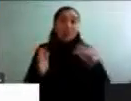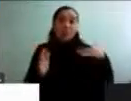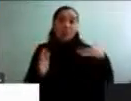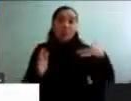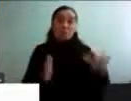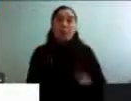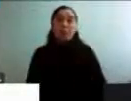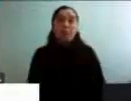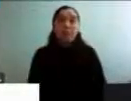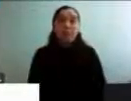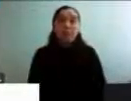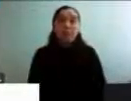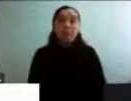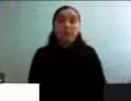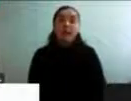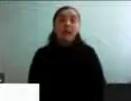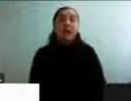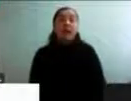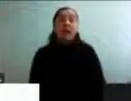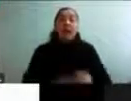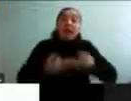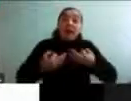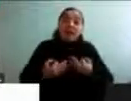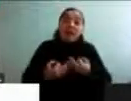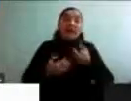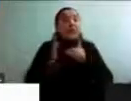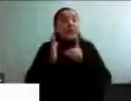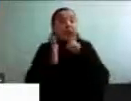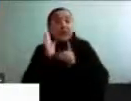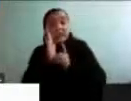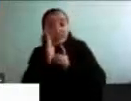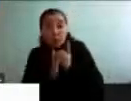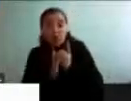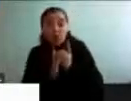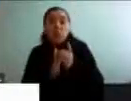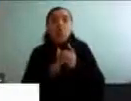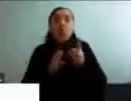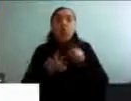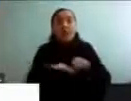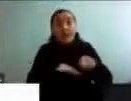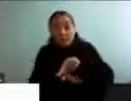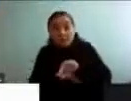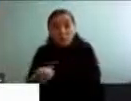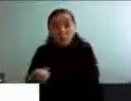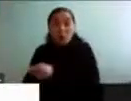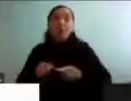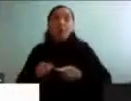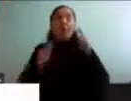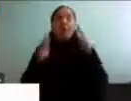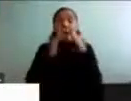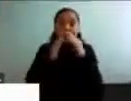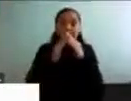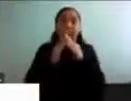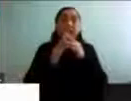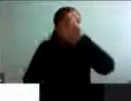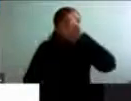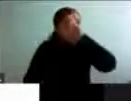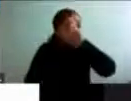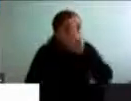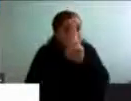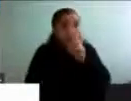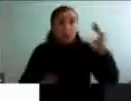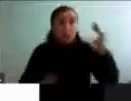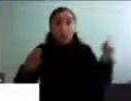Y claro, tiene todos estos desarrollos donde es importante el transporte, la vivienda, el respeto y la inclusión social,